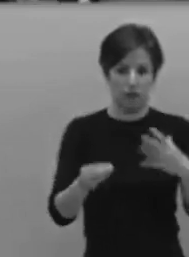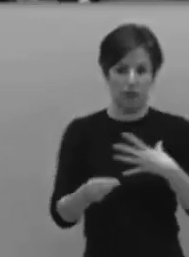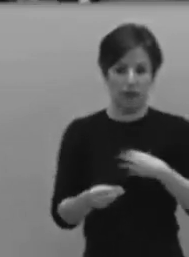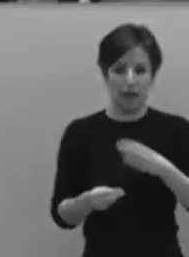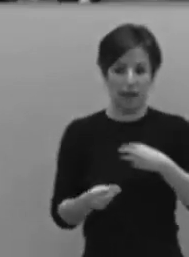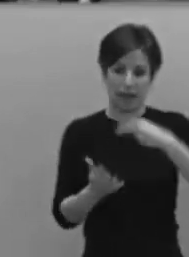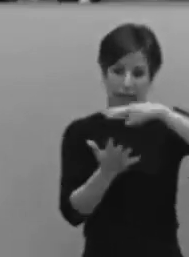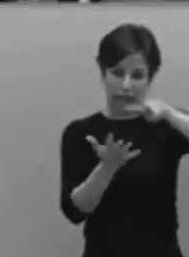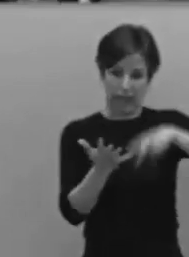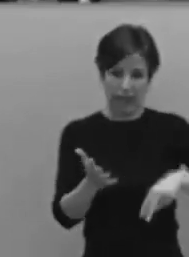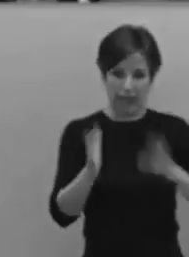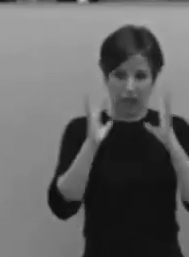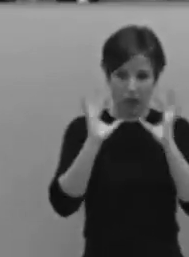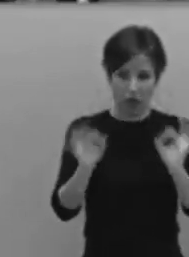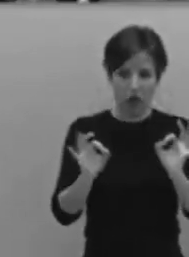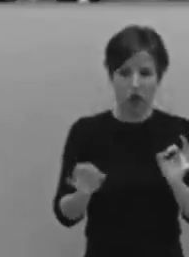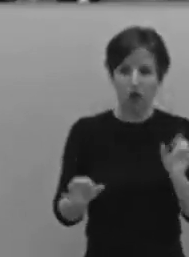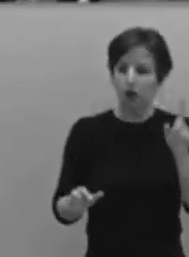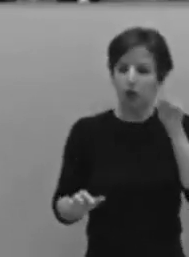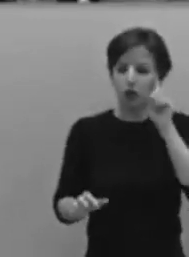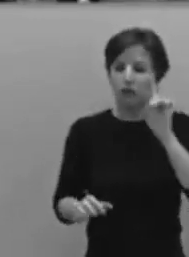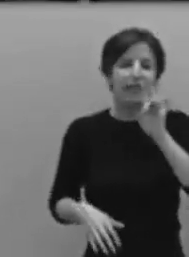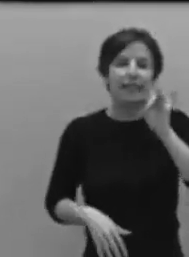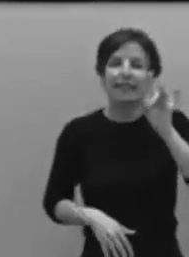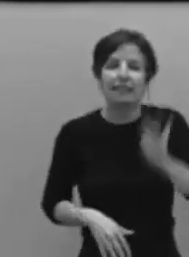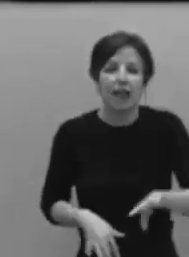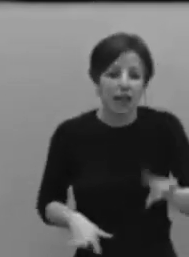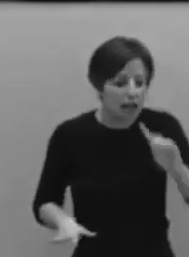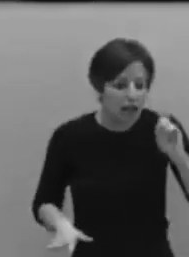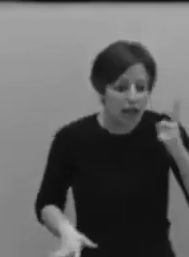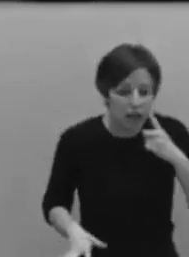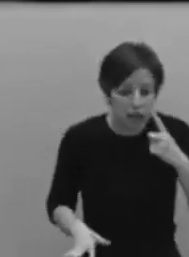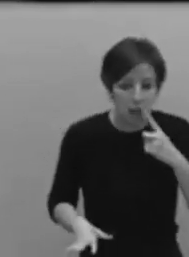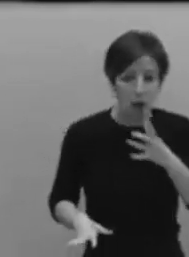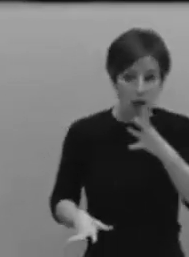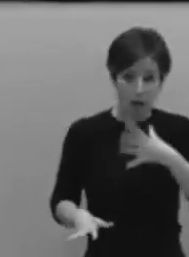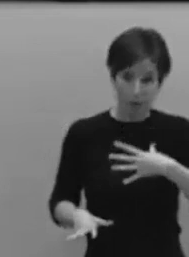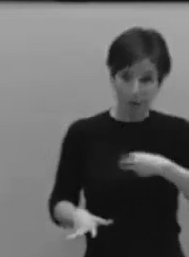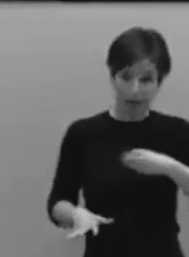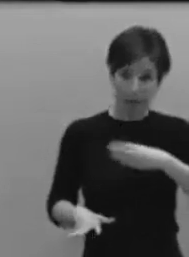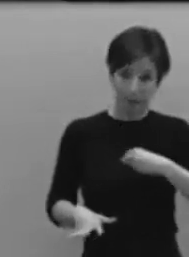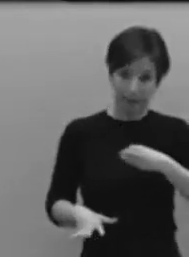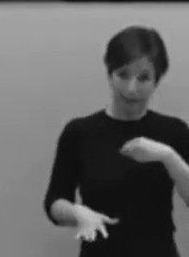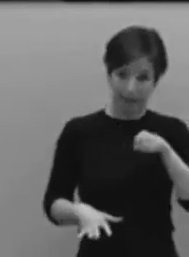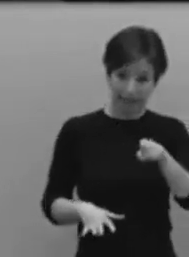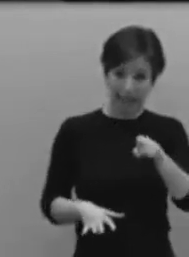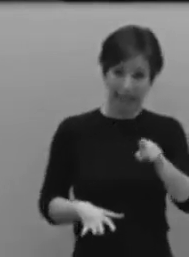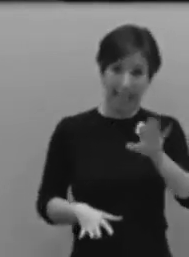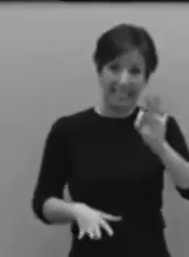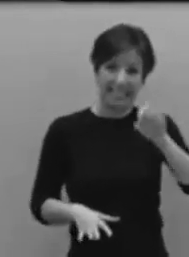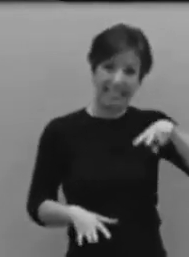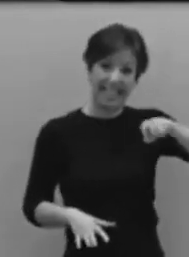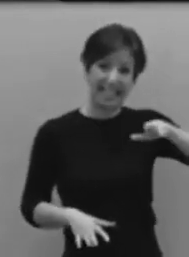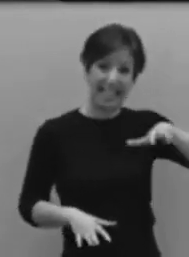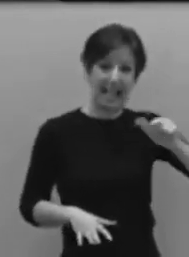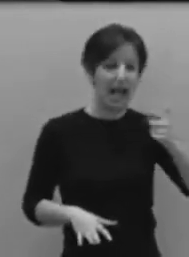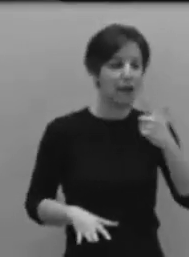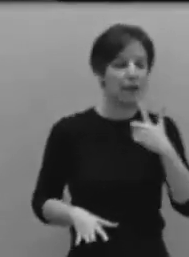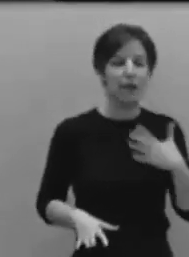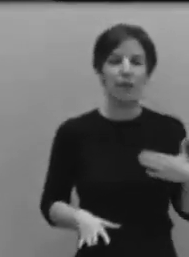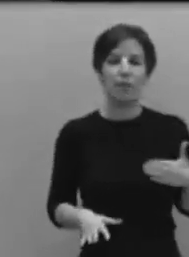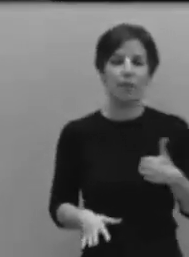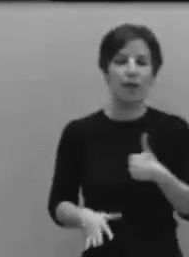porque el papel ese que decía Seneca, ¿a quién beneficia? Bueno, pues alguien dominando los